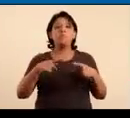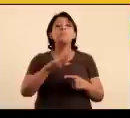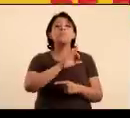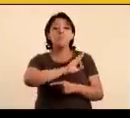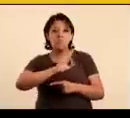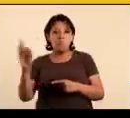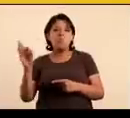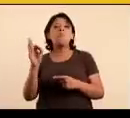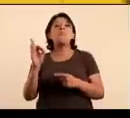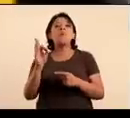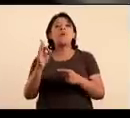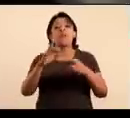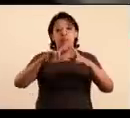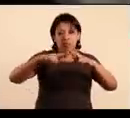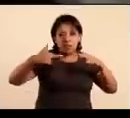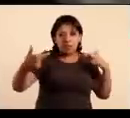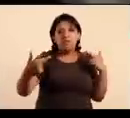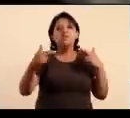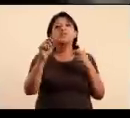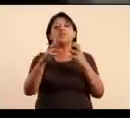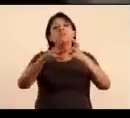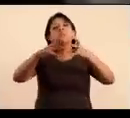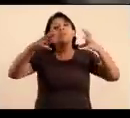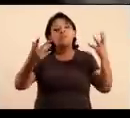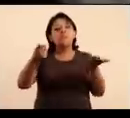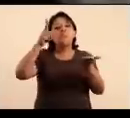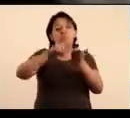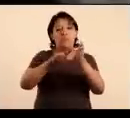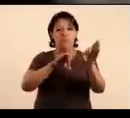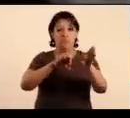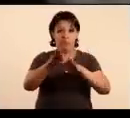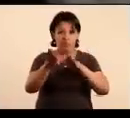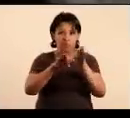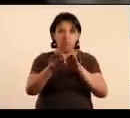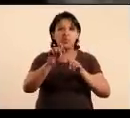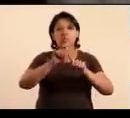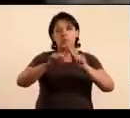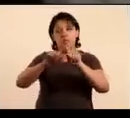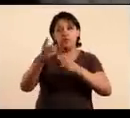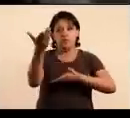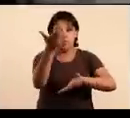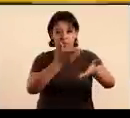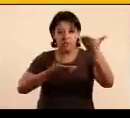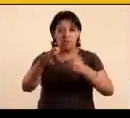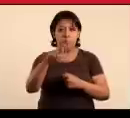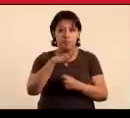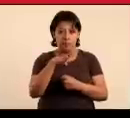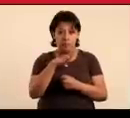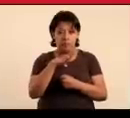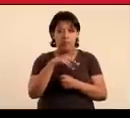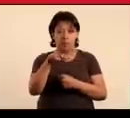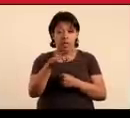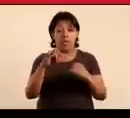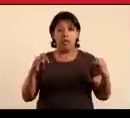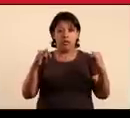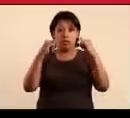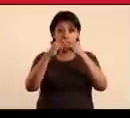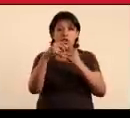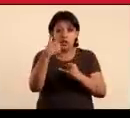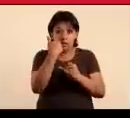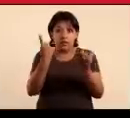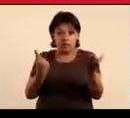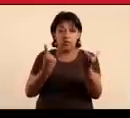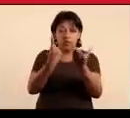posibilidades de relación y de desarrollo en el plano profesional y en los servicios que se reciben. En una institución comprometida con la inclusión,